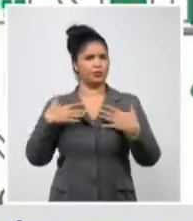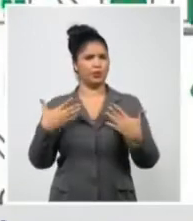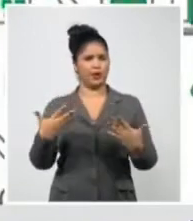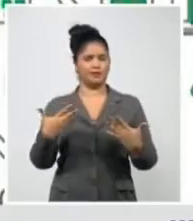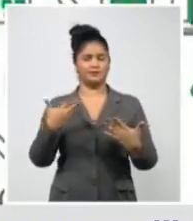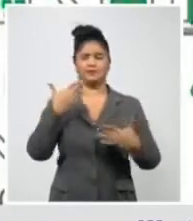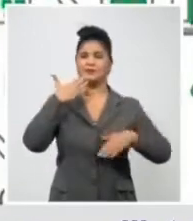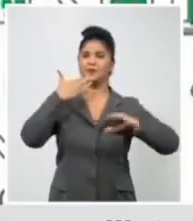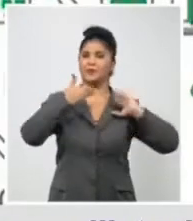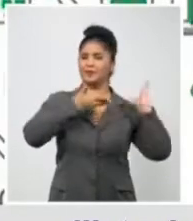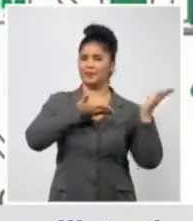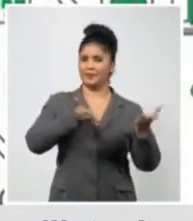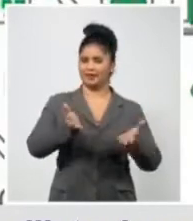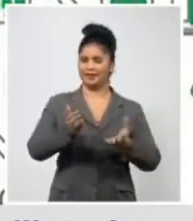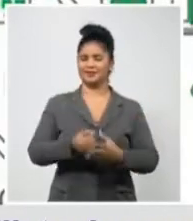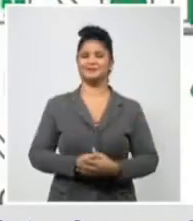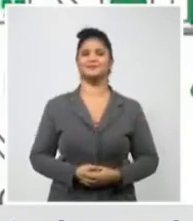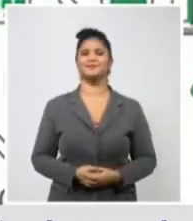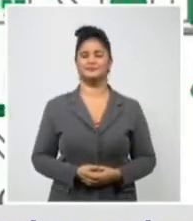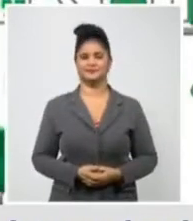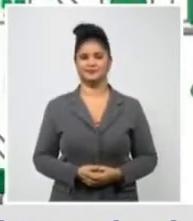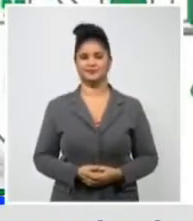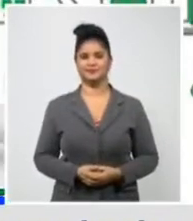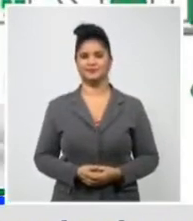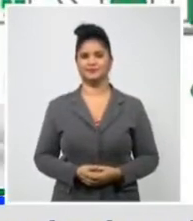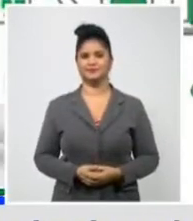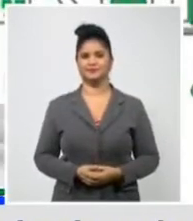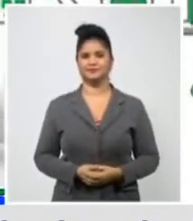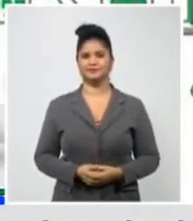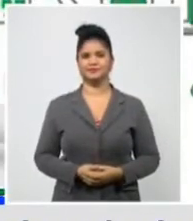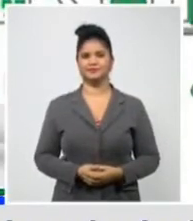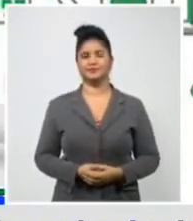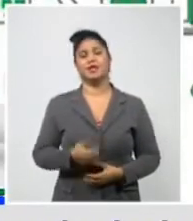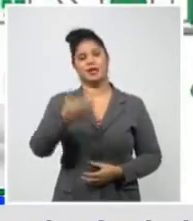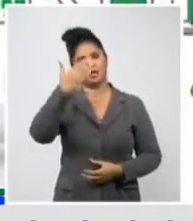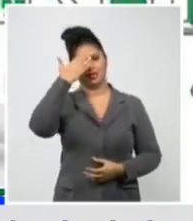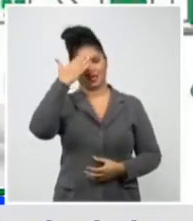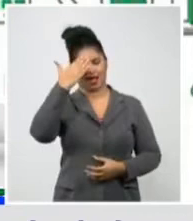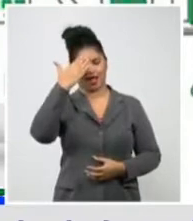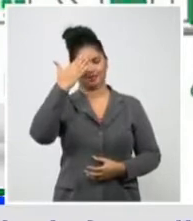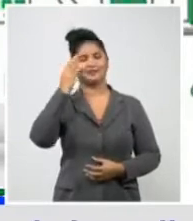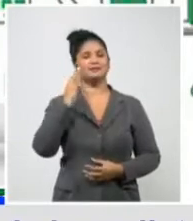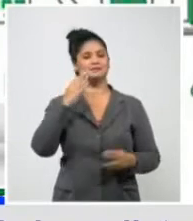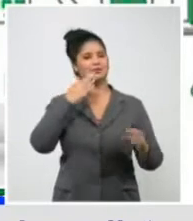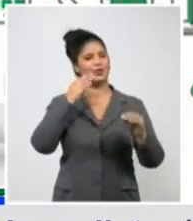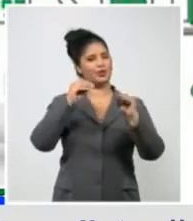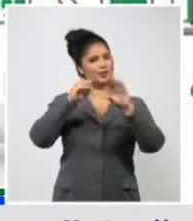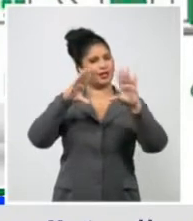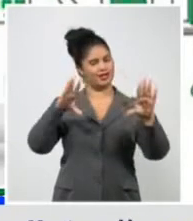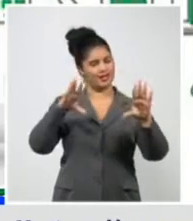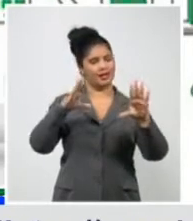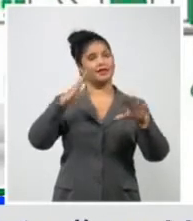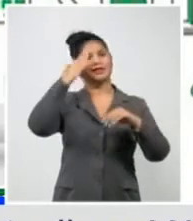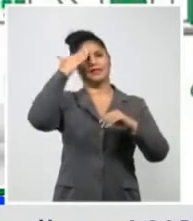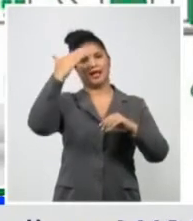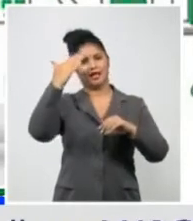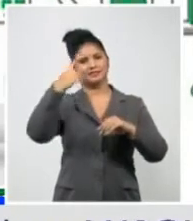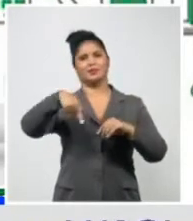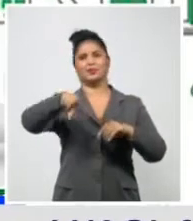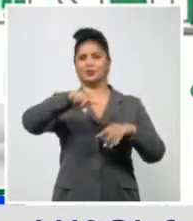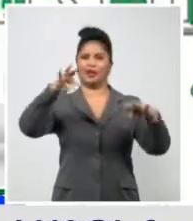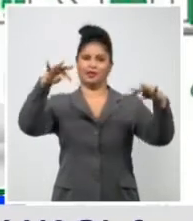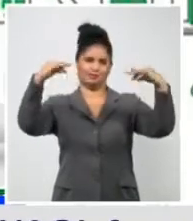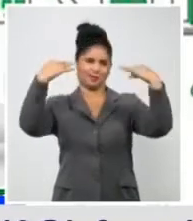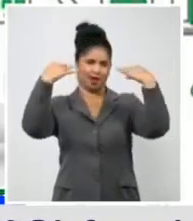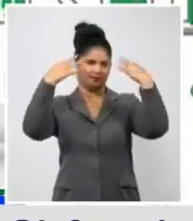Sí, muchas gracias. Buenos días a todos. Y gracias por darnos la oportunidad de profundizar